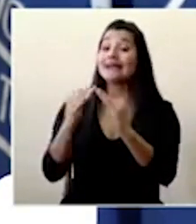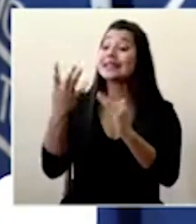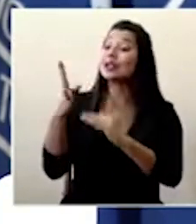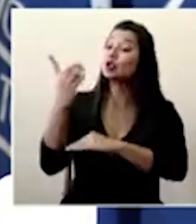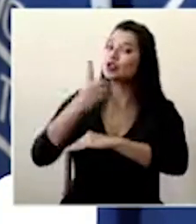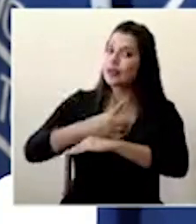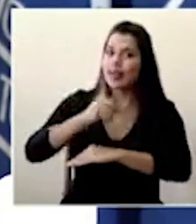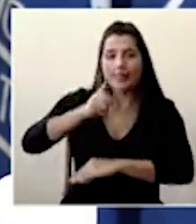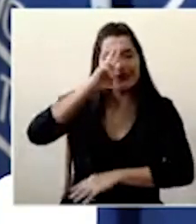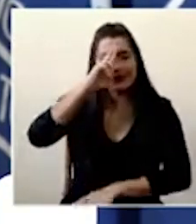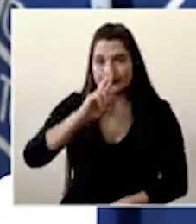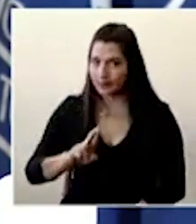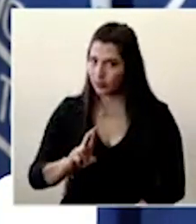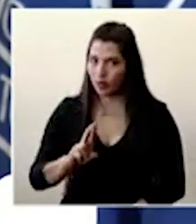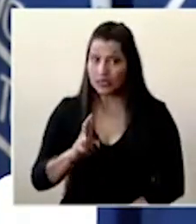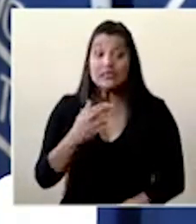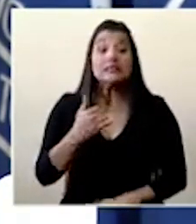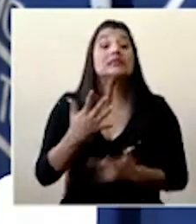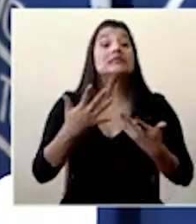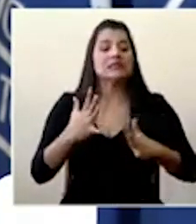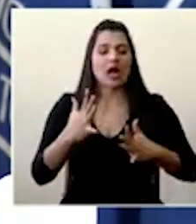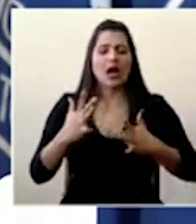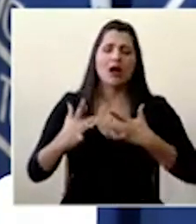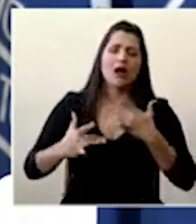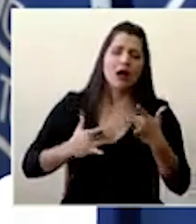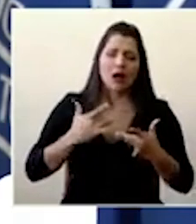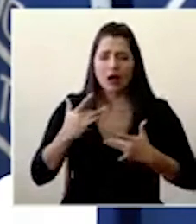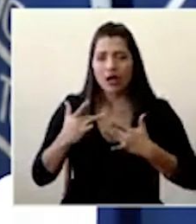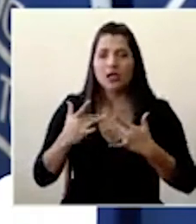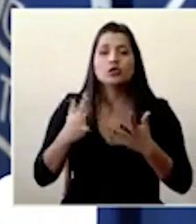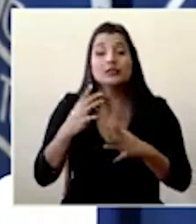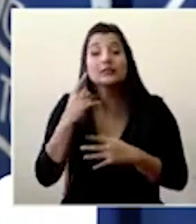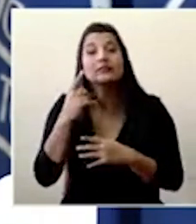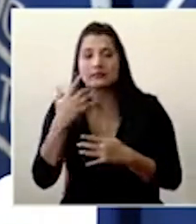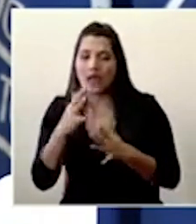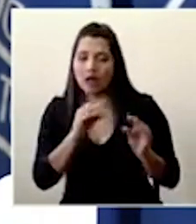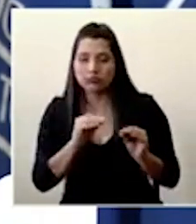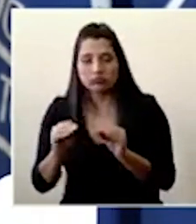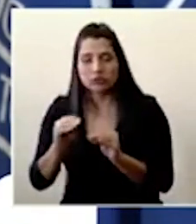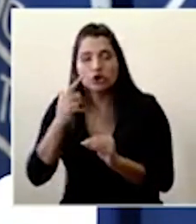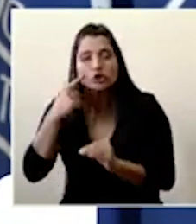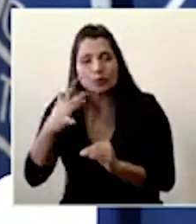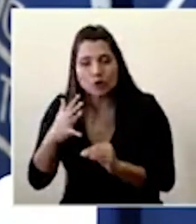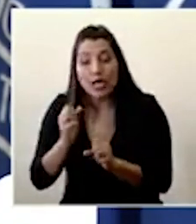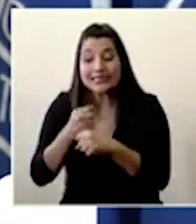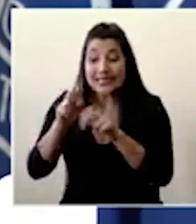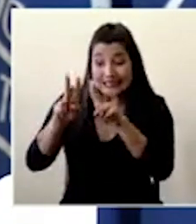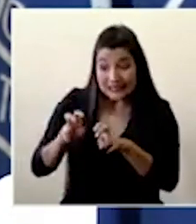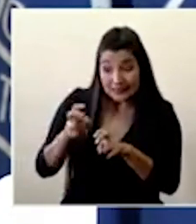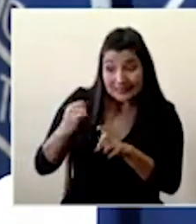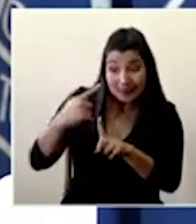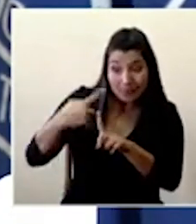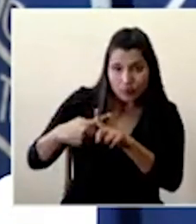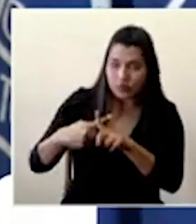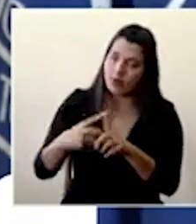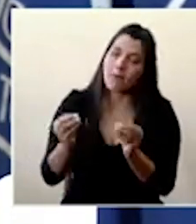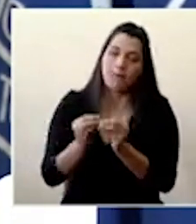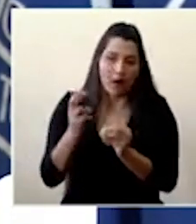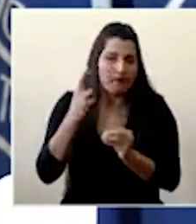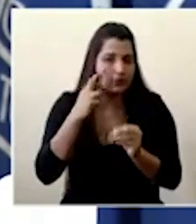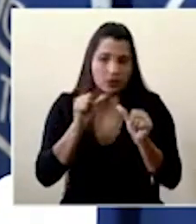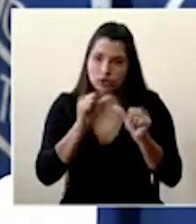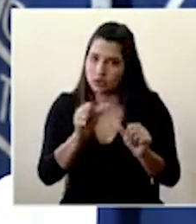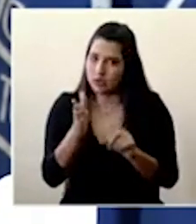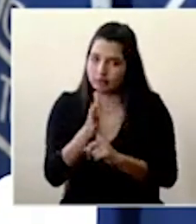inmediatamente pasan a ser un caso sospechoso se le toma la muestra y le sale confirmado pues con más razón se le continuará el aislamiento